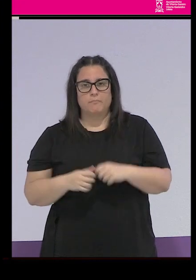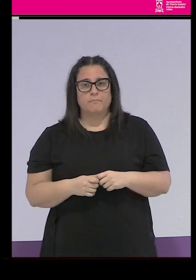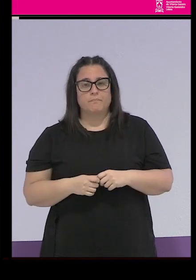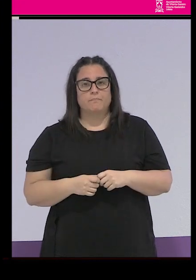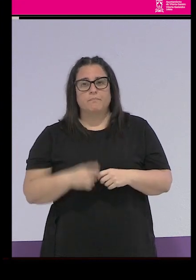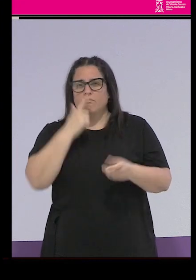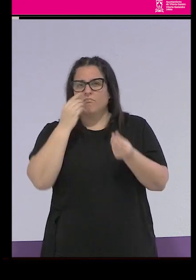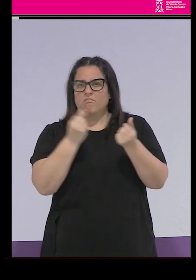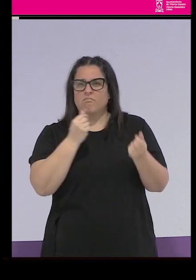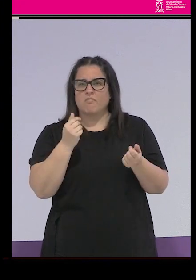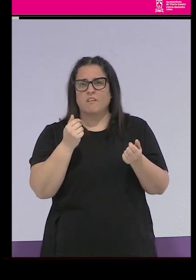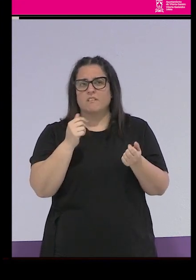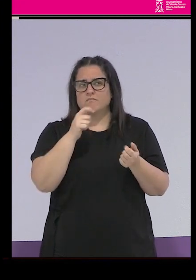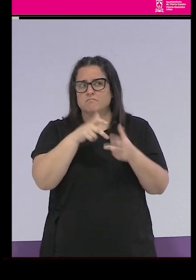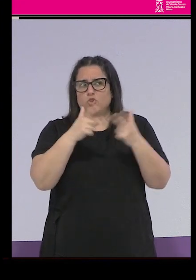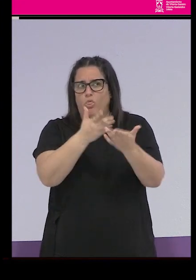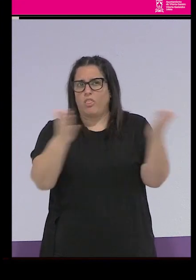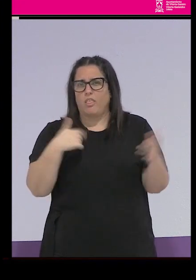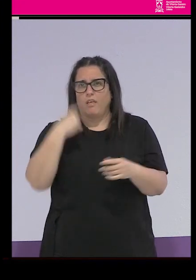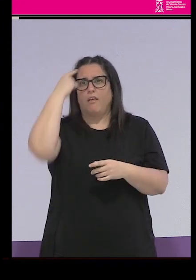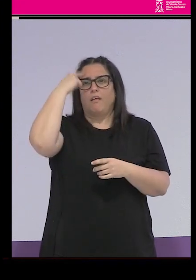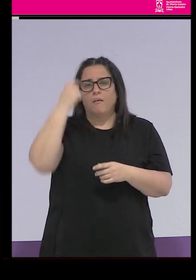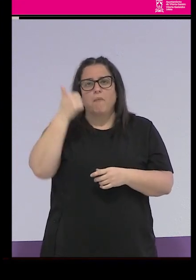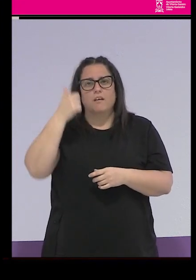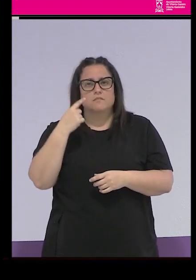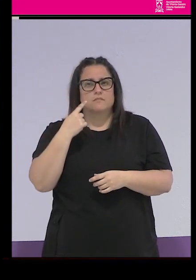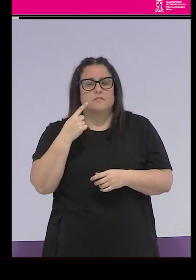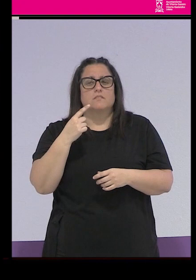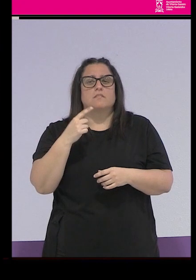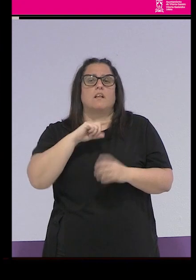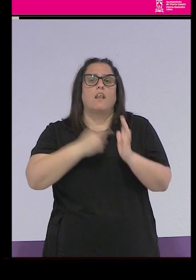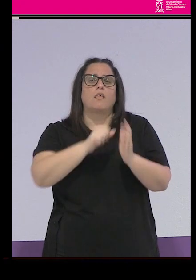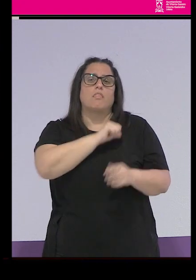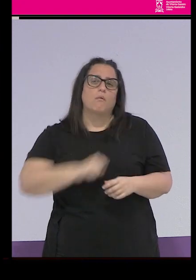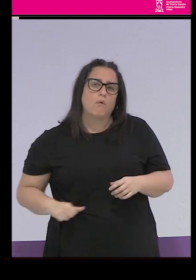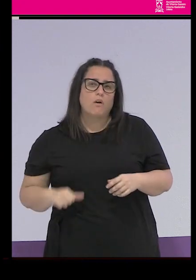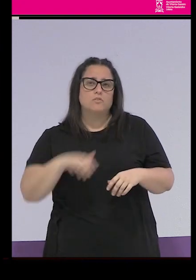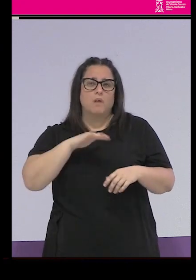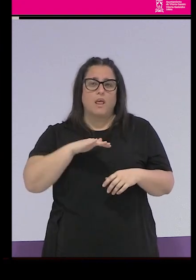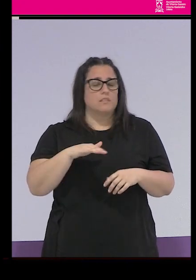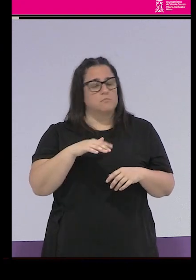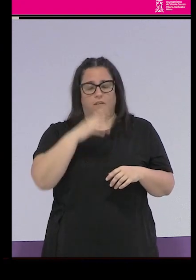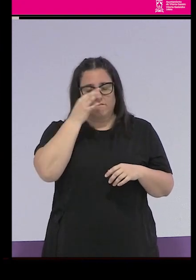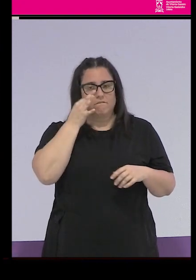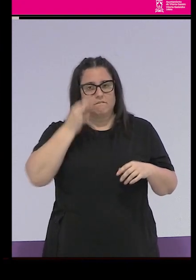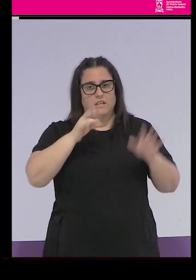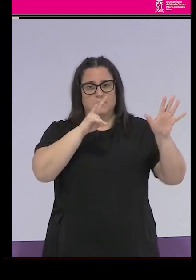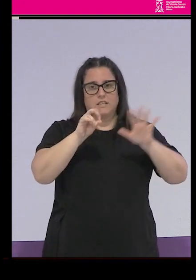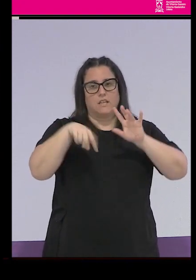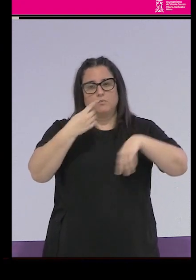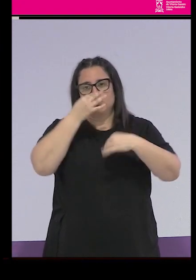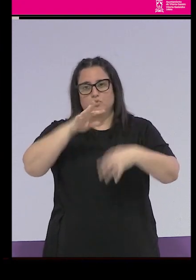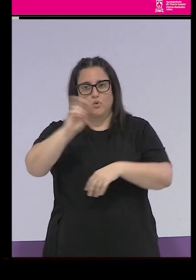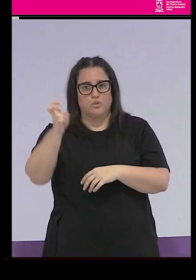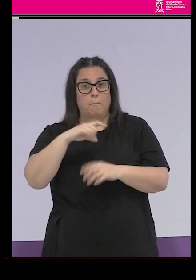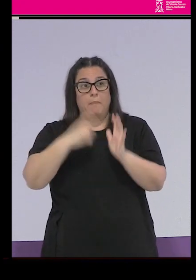popular yo creo que ha quedado más la ley de vagos y maleantes, pero esa ley desaparece en el 70 y luego se sustituye por esta otra. Esta